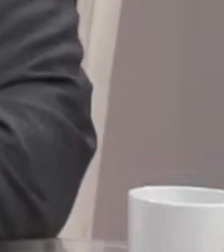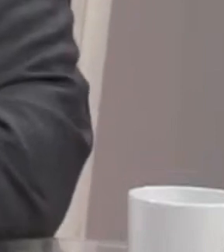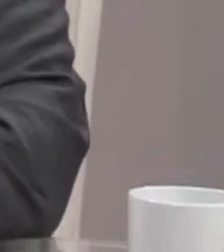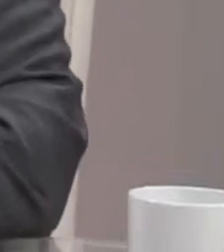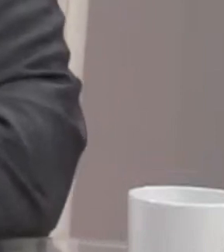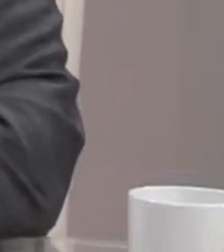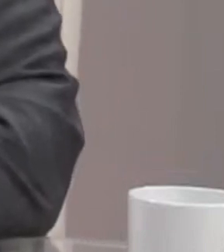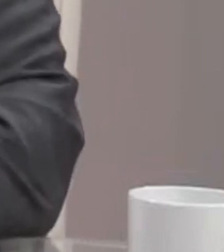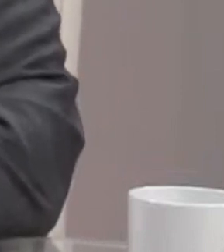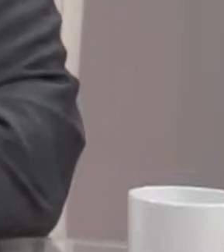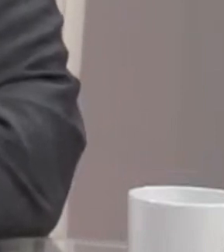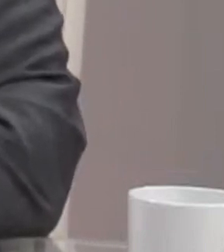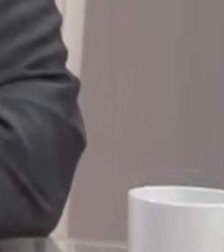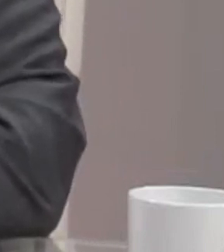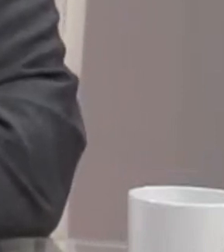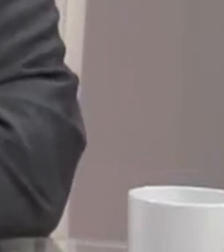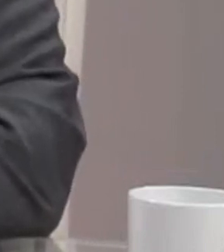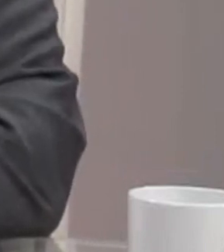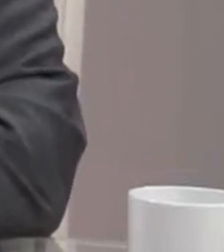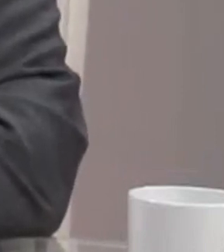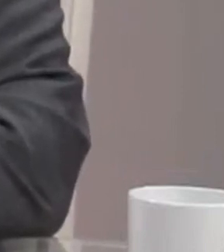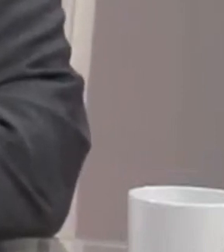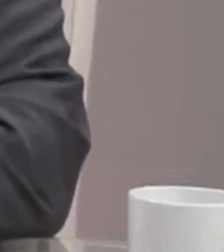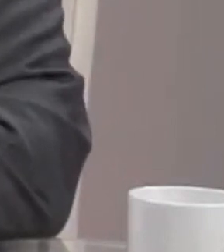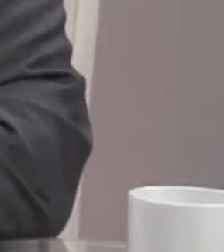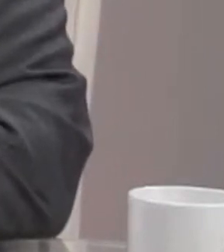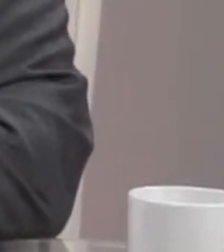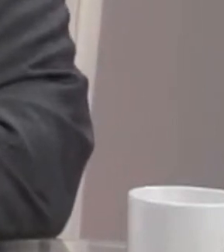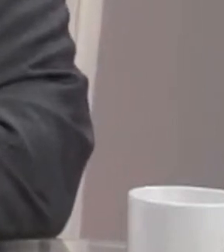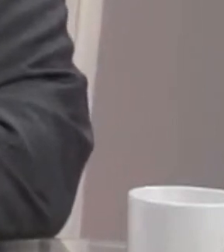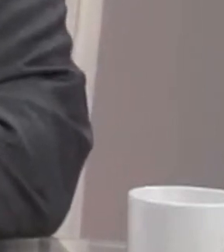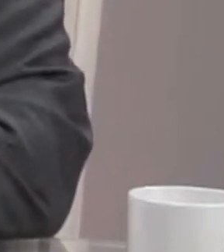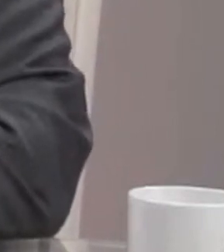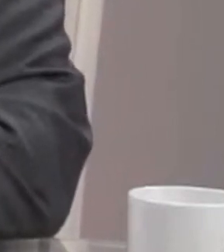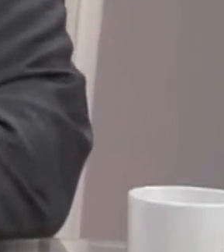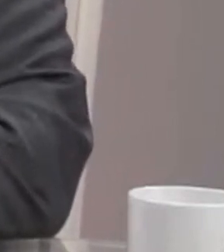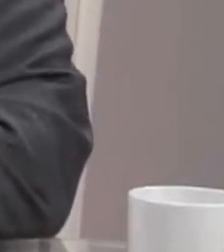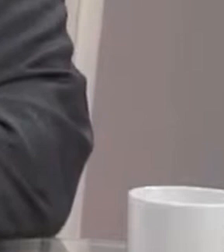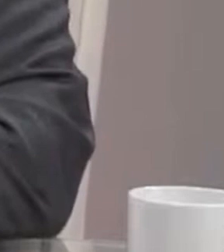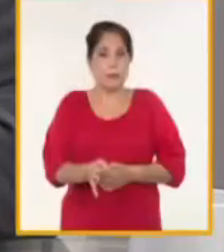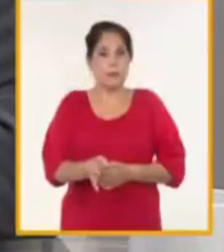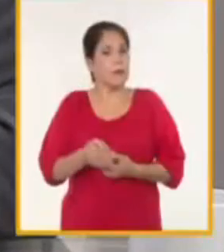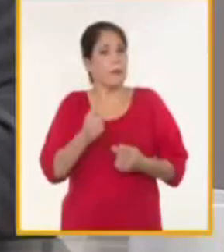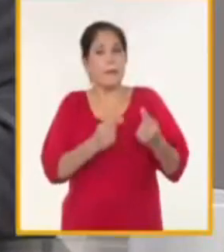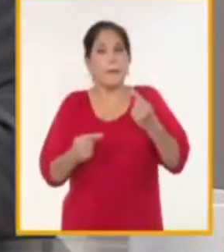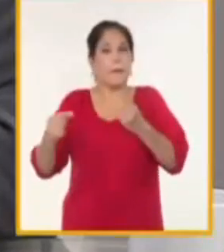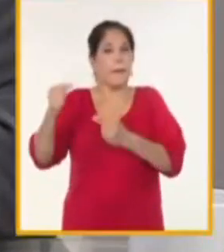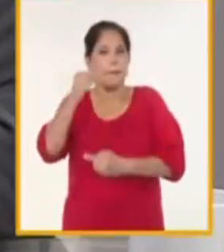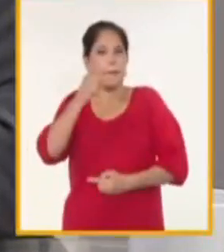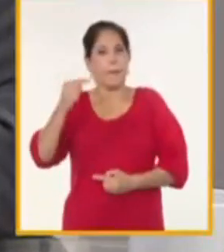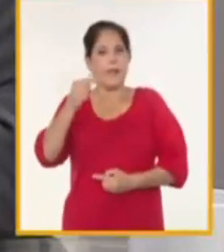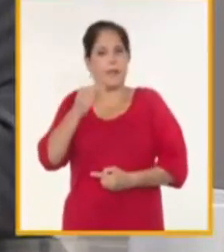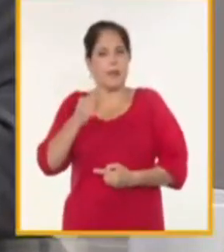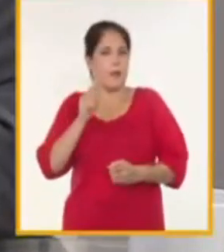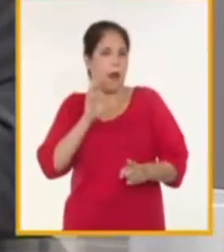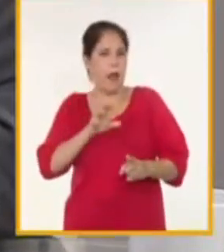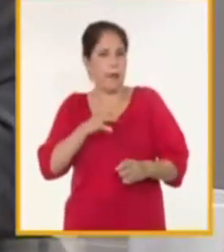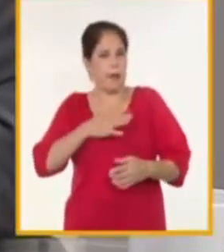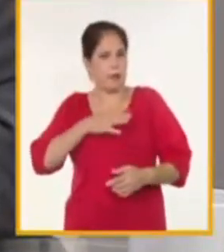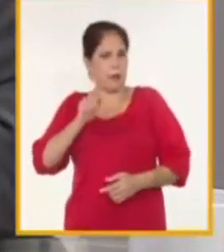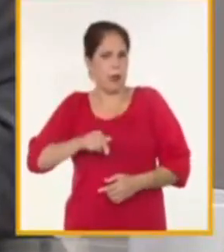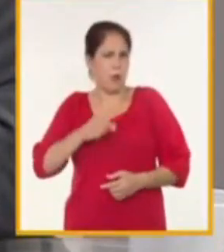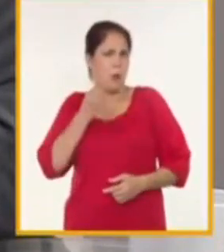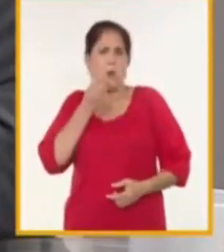ya en la zona especial, lo hacen y lo hacen de manera firme y sostenida. ¿Cuál es la principal amenaza que hoy tiene